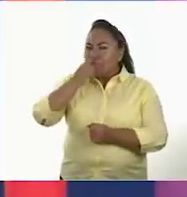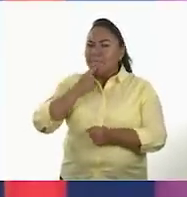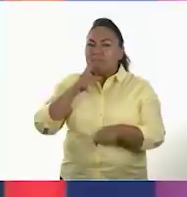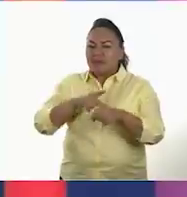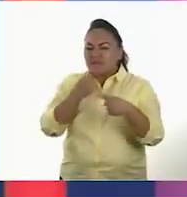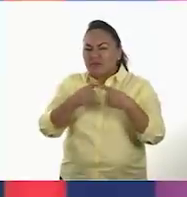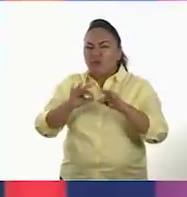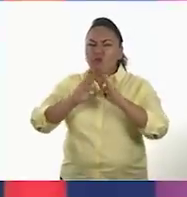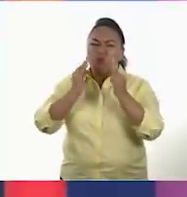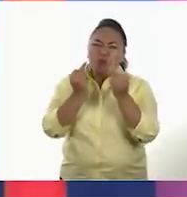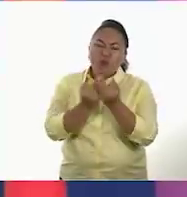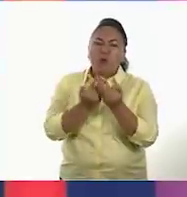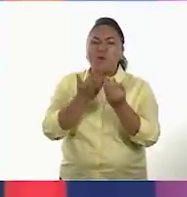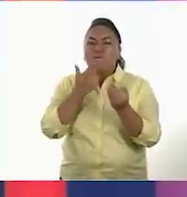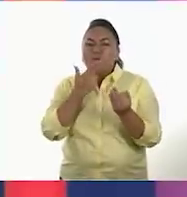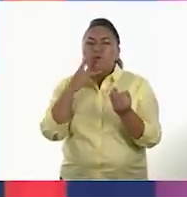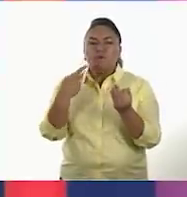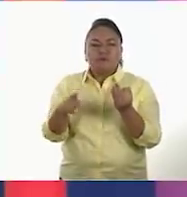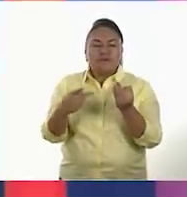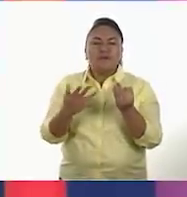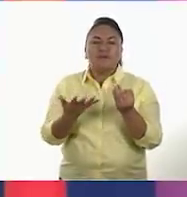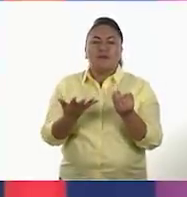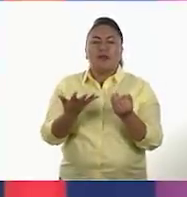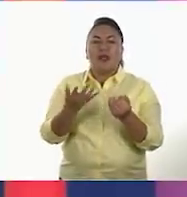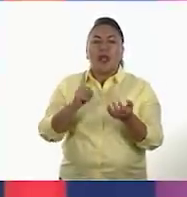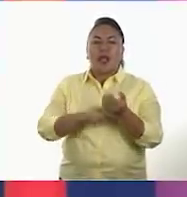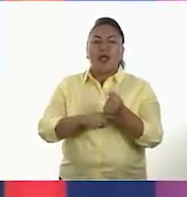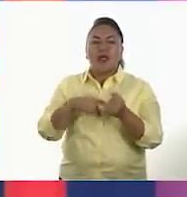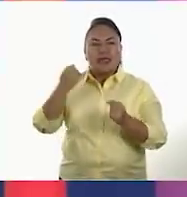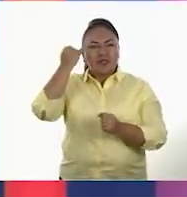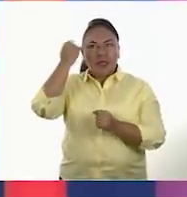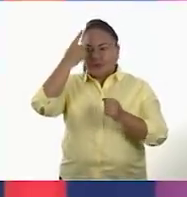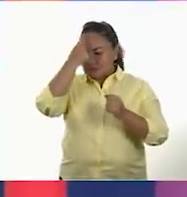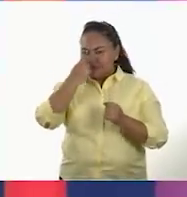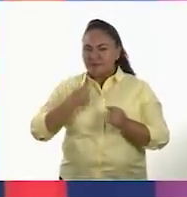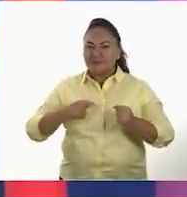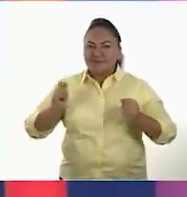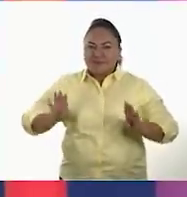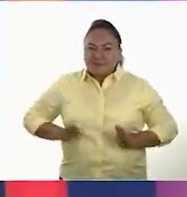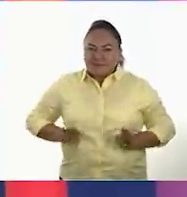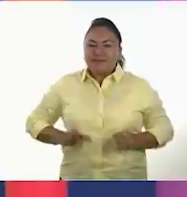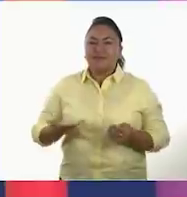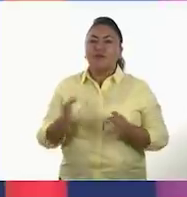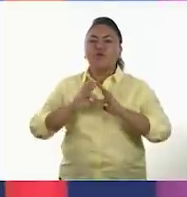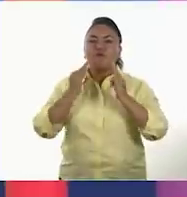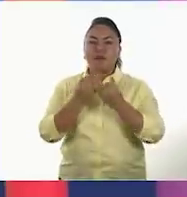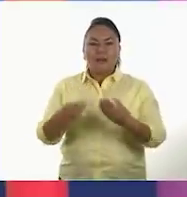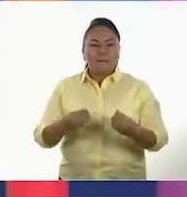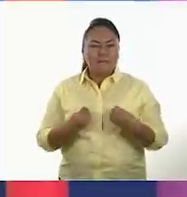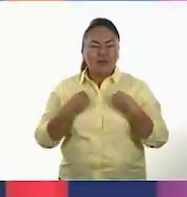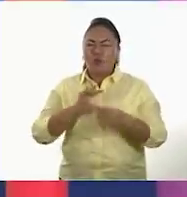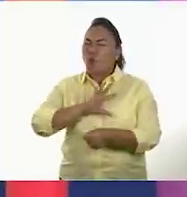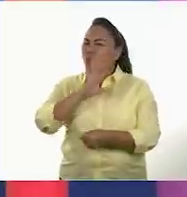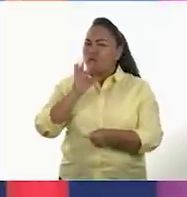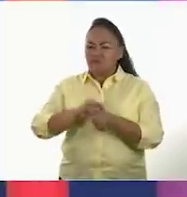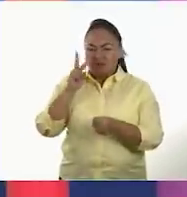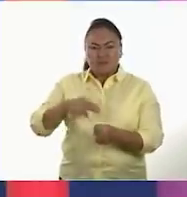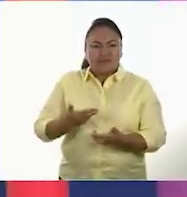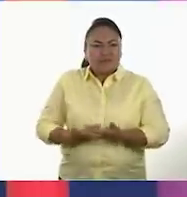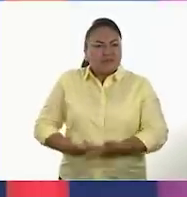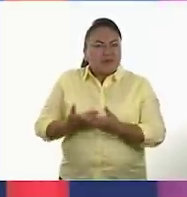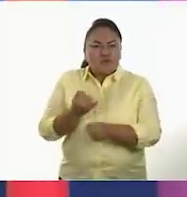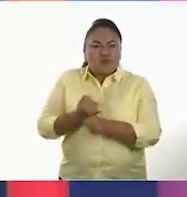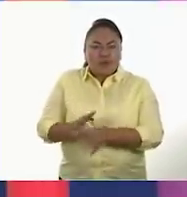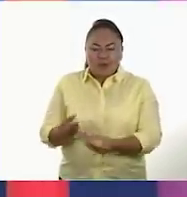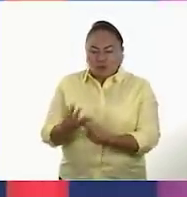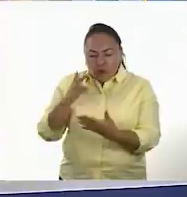diferentes formas, sus usos, las ideas estéticas que tenían, su forma de vida, todo. Es muchísima información la que